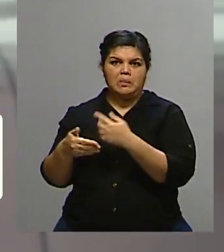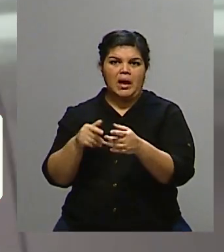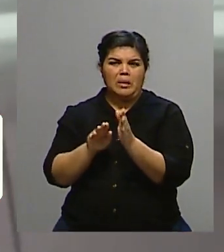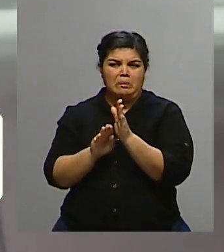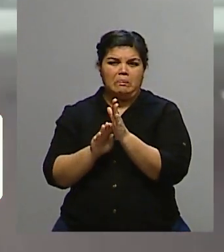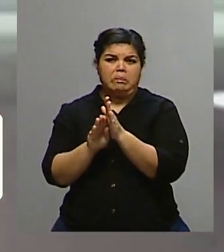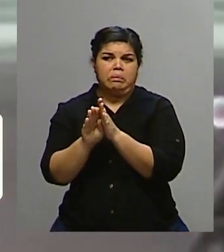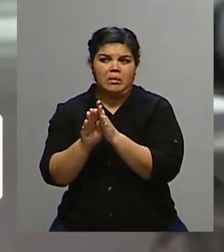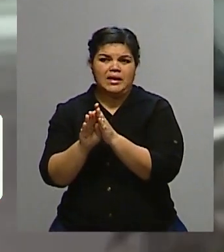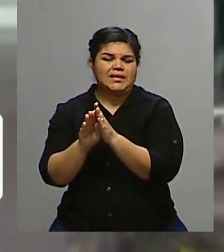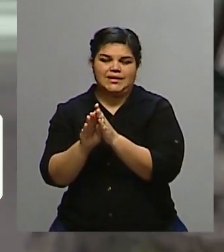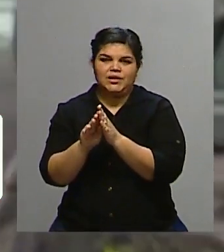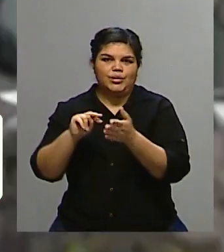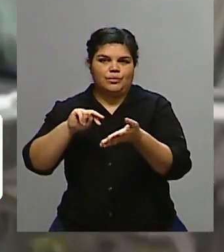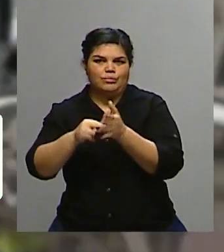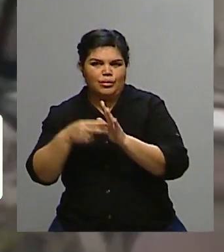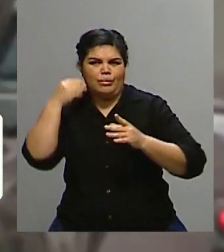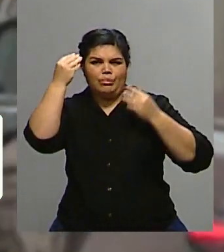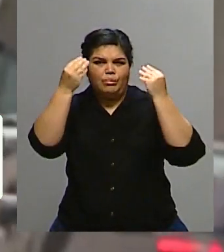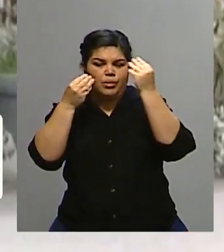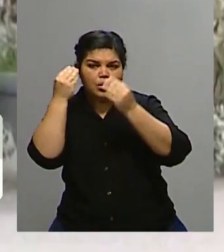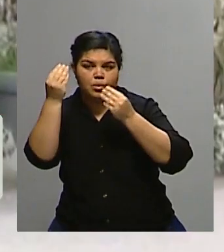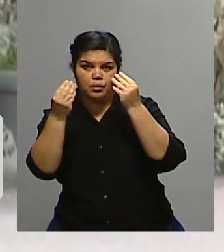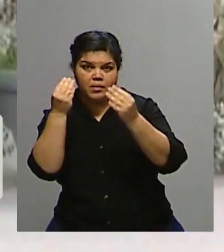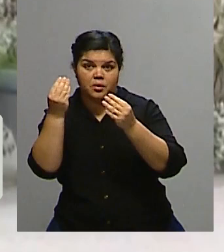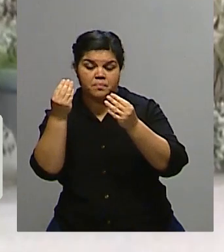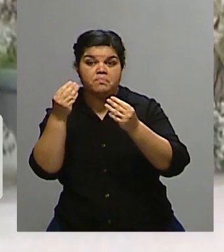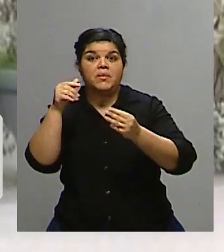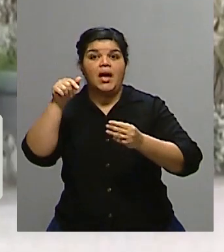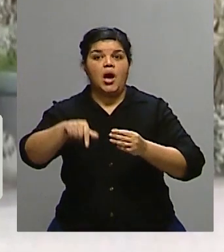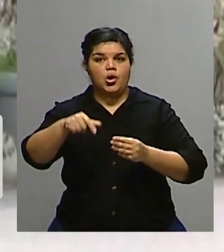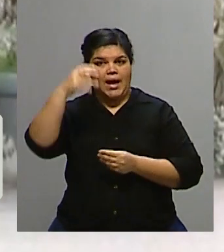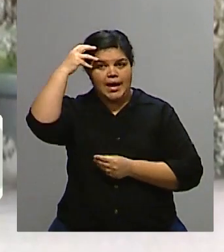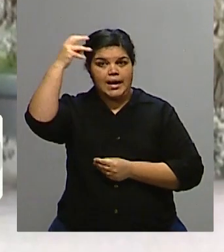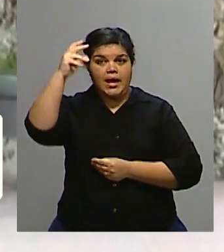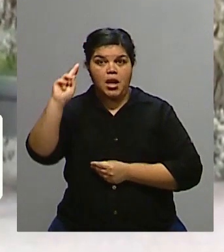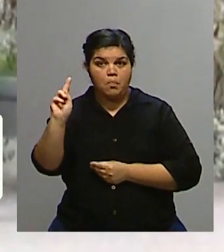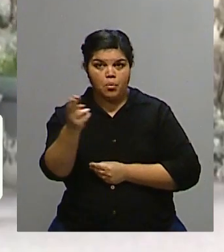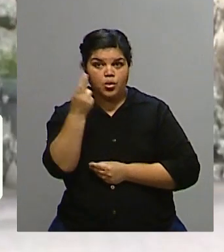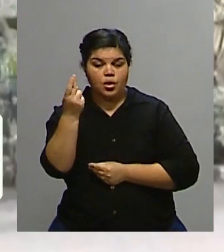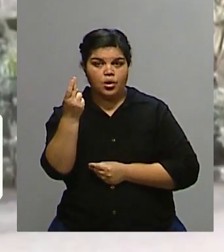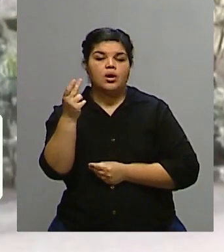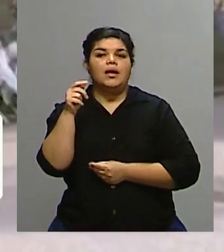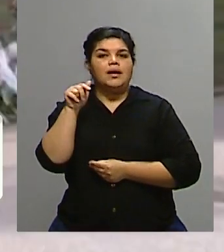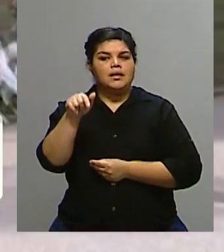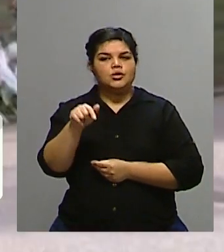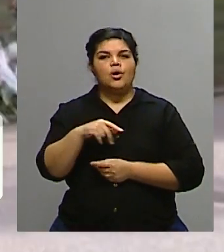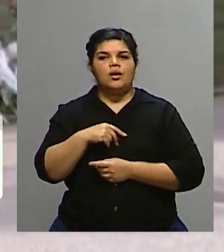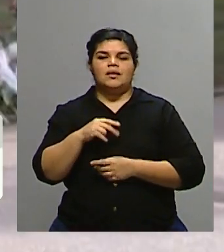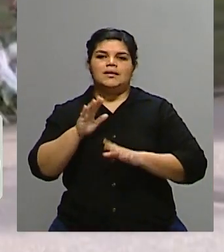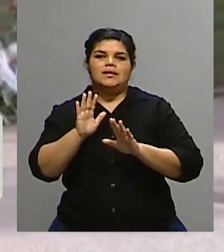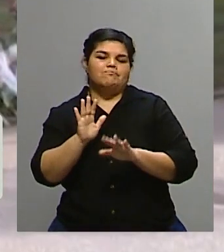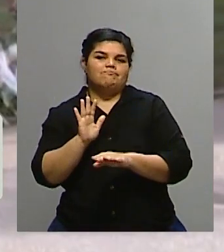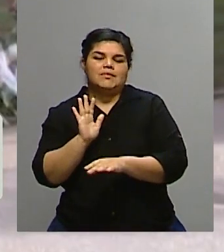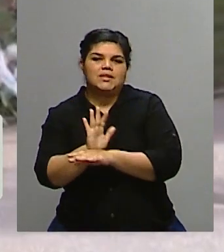lo cual la muerte de la reina les da un respiro para poner el foco en otras cosas, también al nuevo gobierno